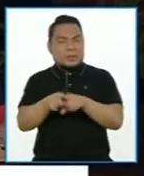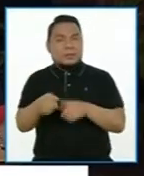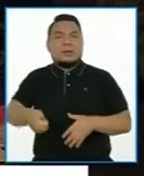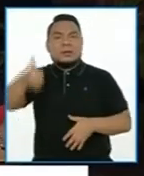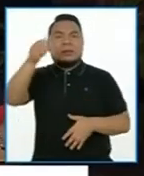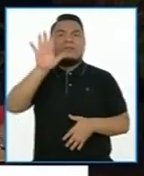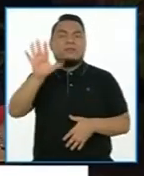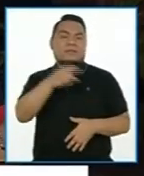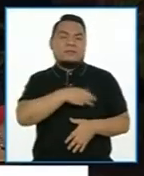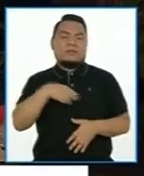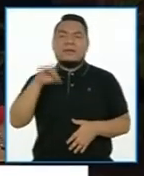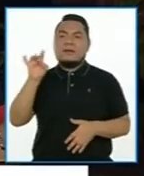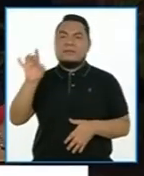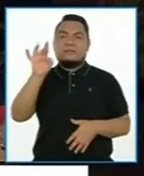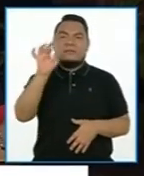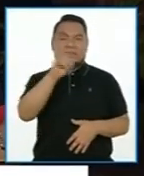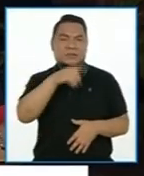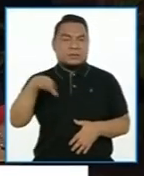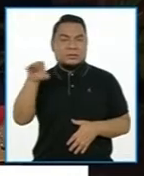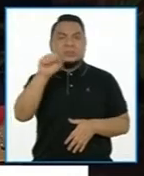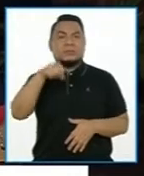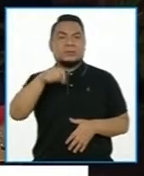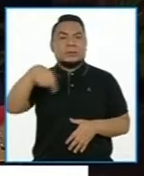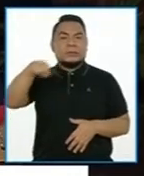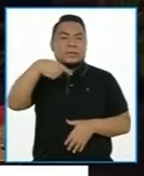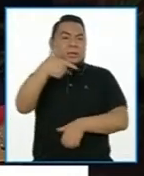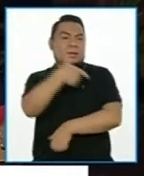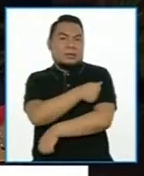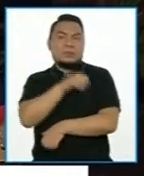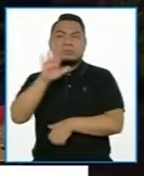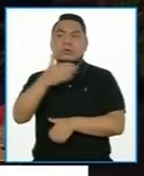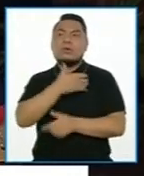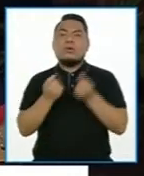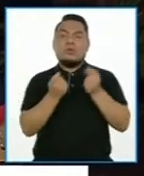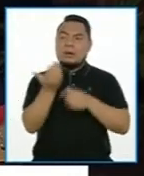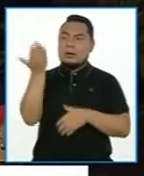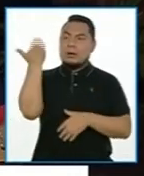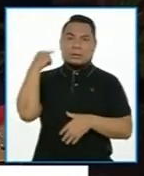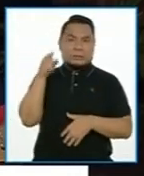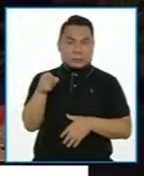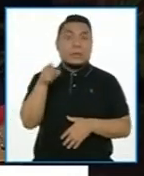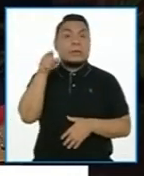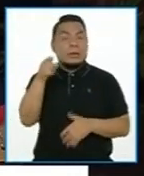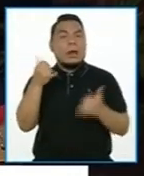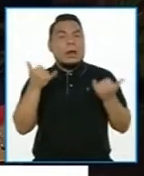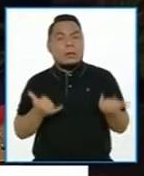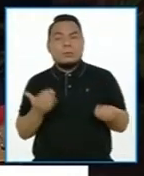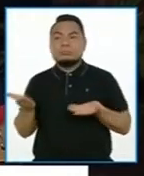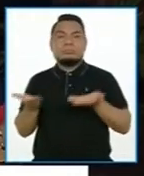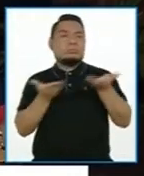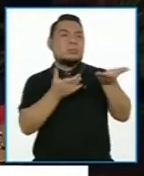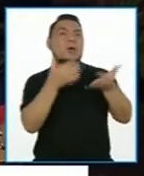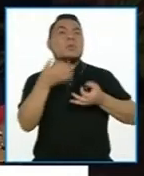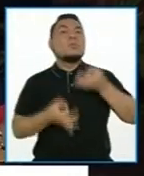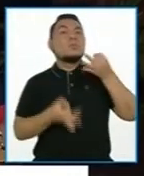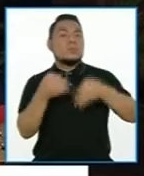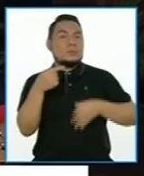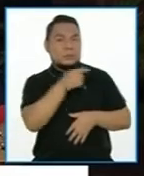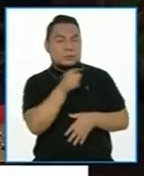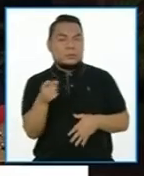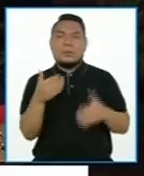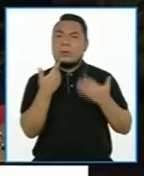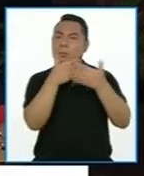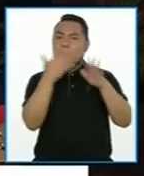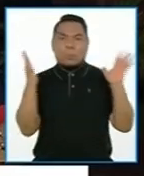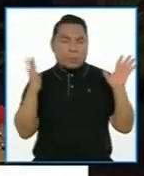ministerios o instituciones públicas que se vacunaron en su gobierno y que deberán responder a la justicia o a